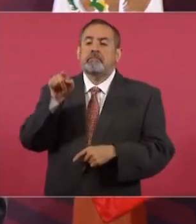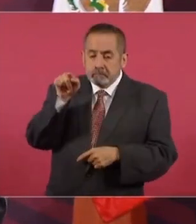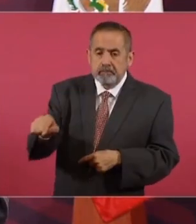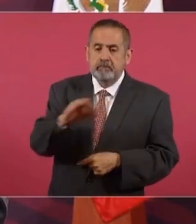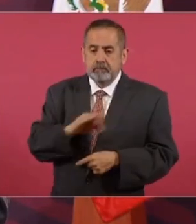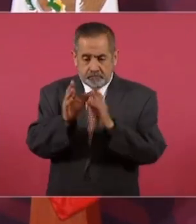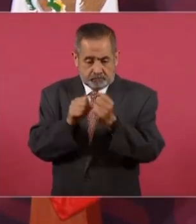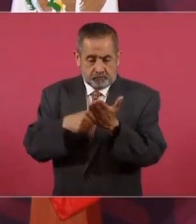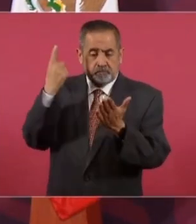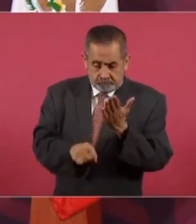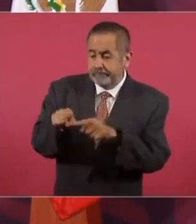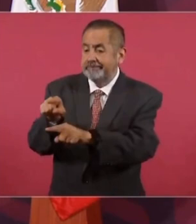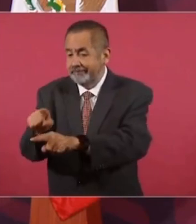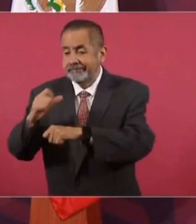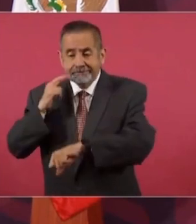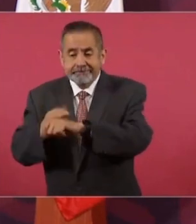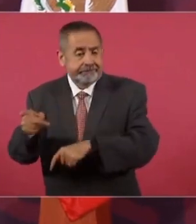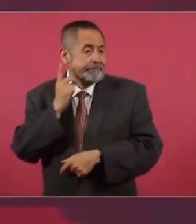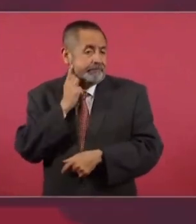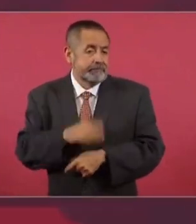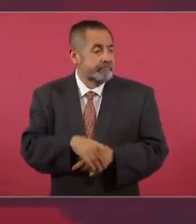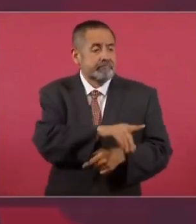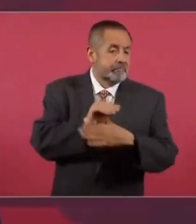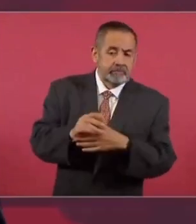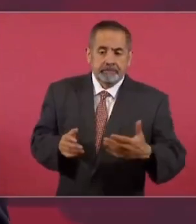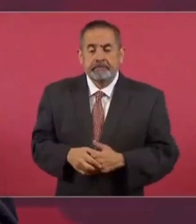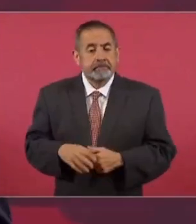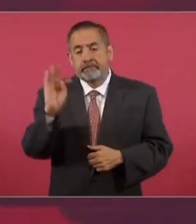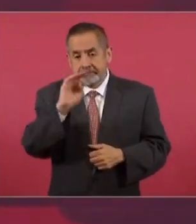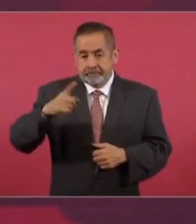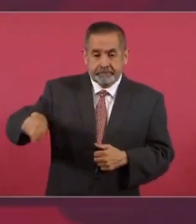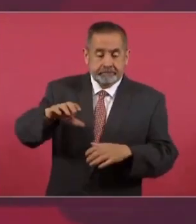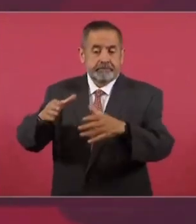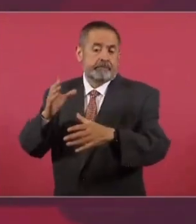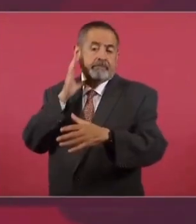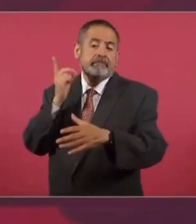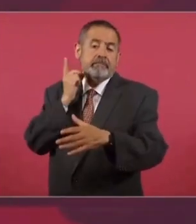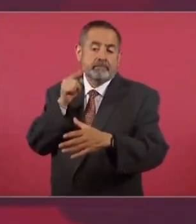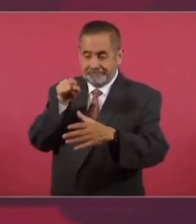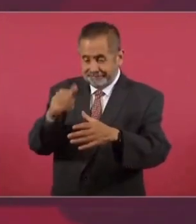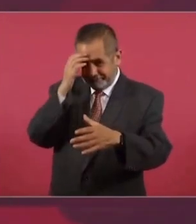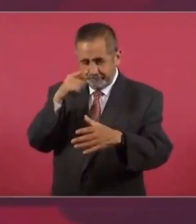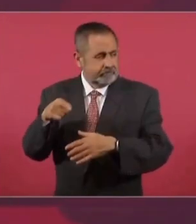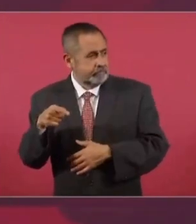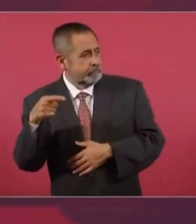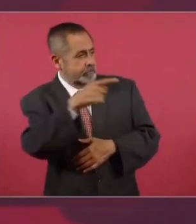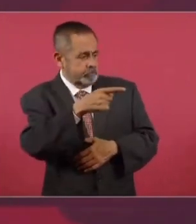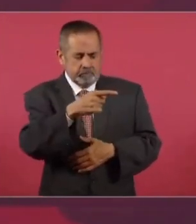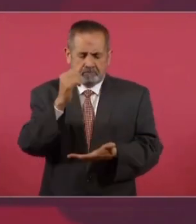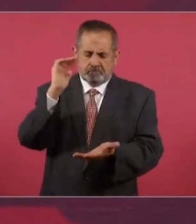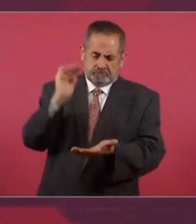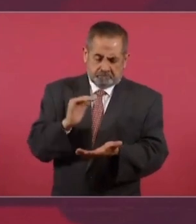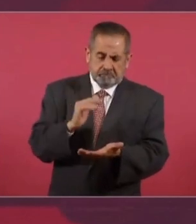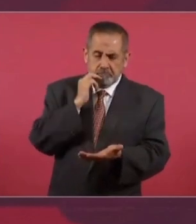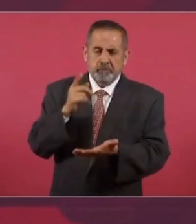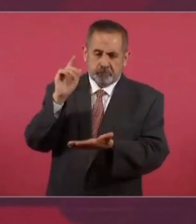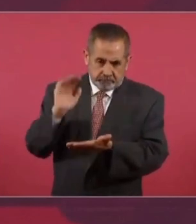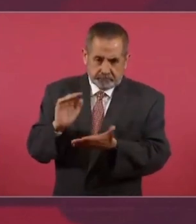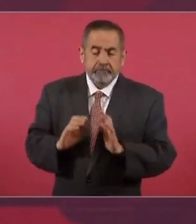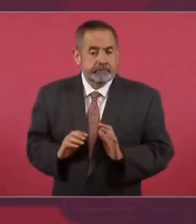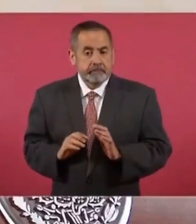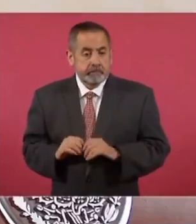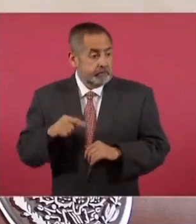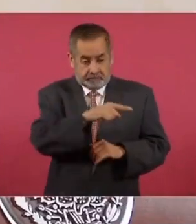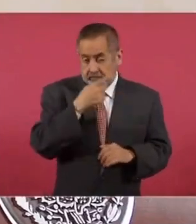constitucional. Y que si la Cámara de Diputados decidía una reducción a su presupuesto, que dicho sea de paso,